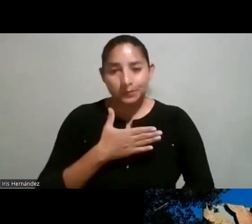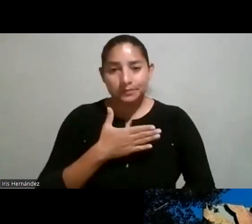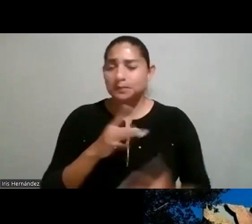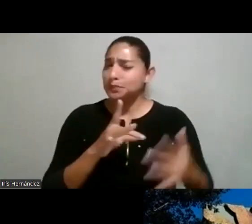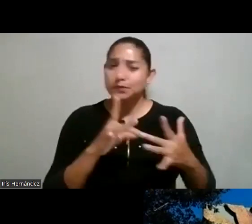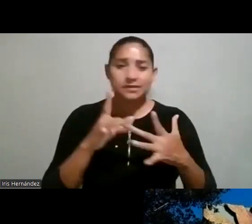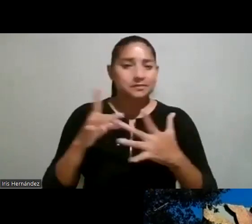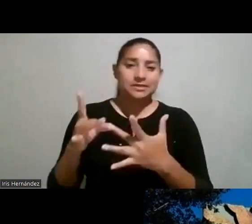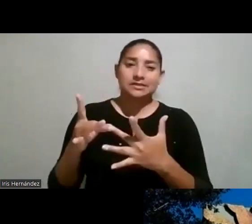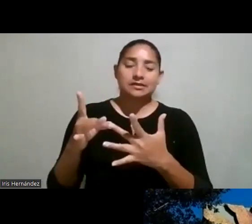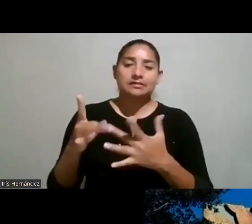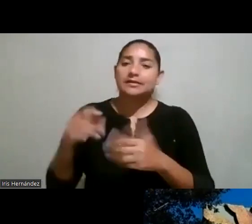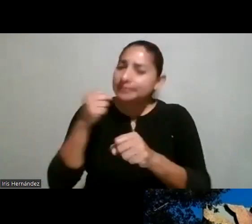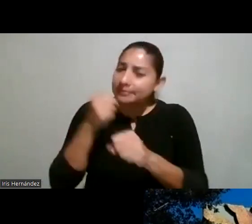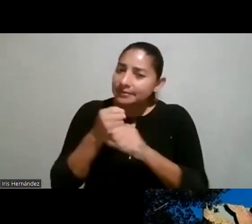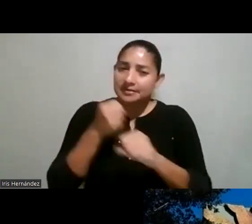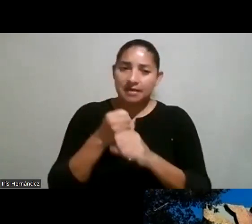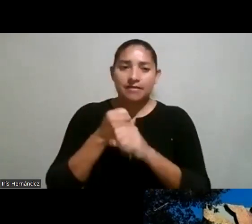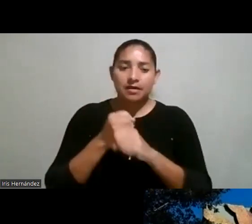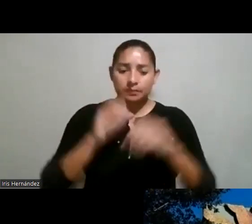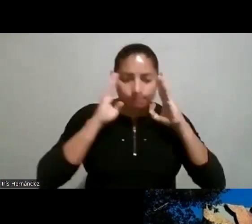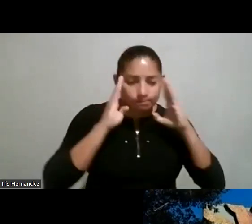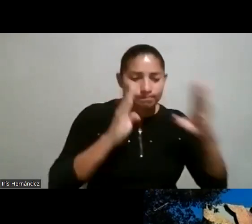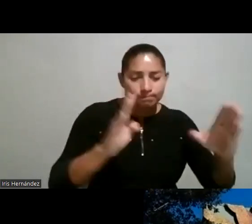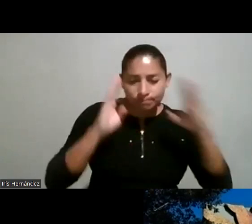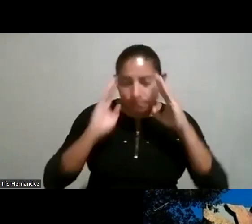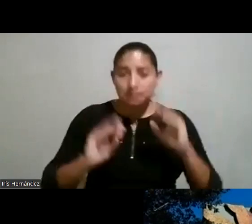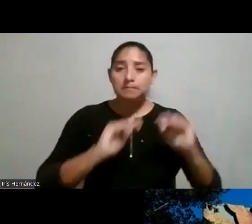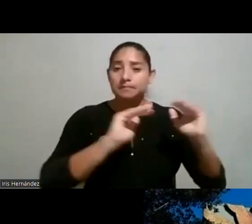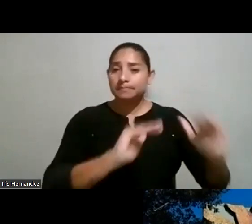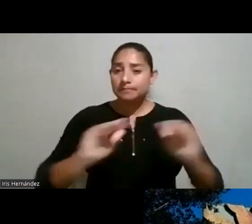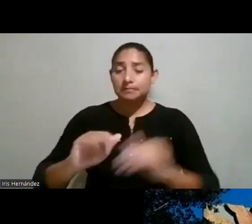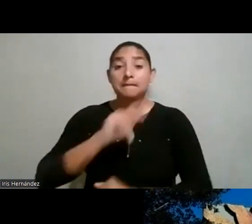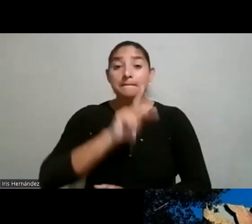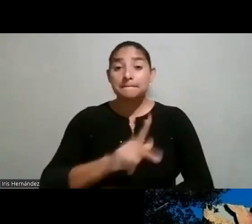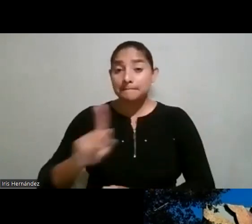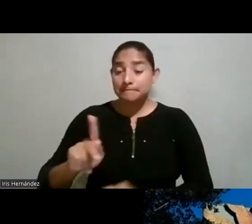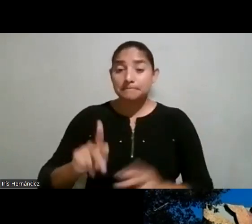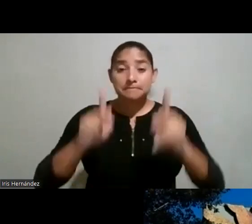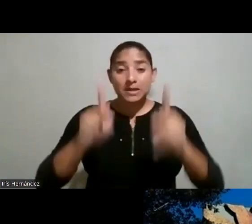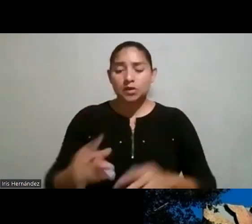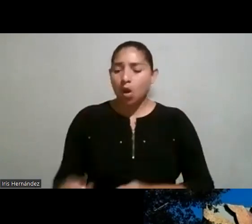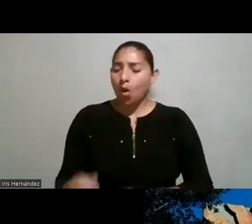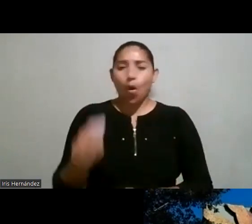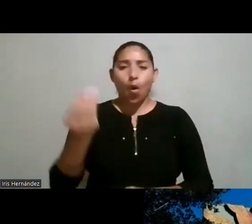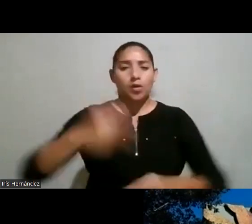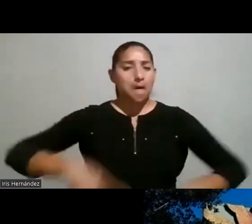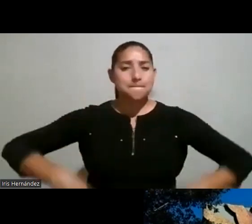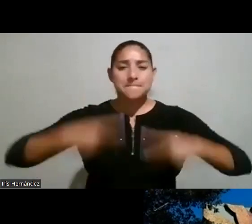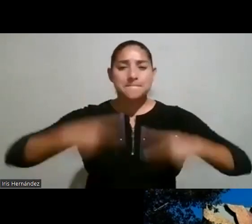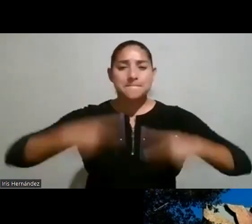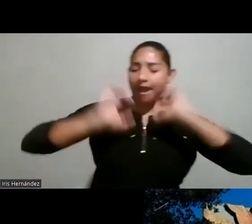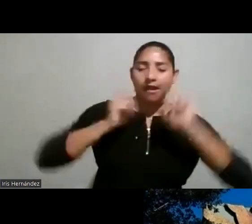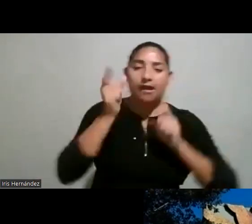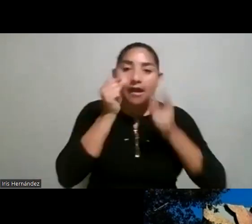especial de trabajar con estas personas tan jóvenes tan llenas de vida tan llenas de energía y de